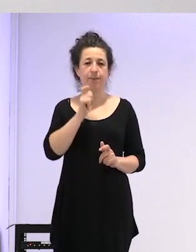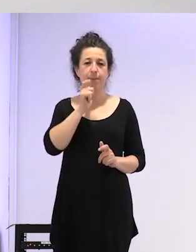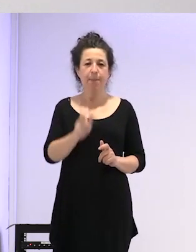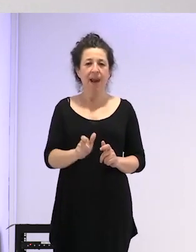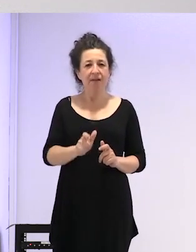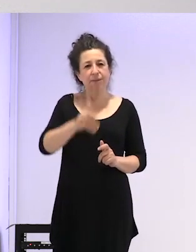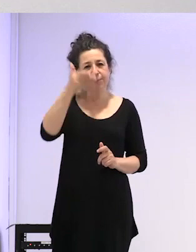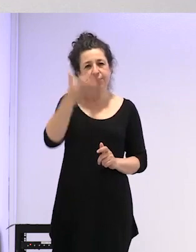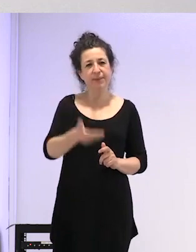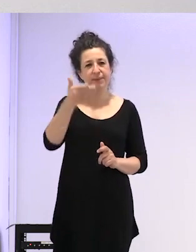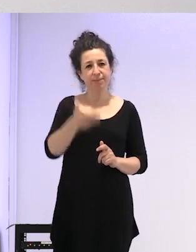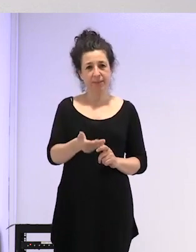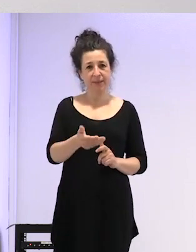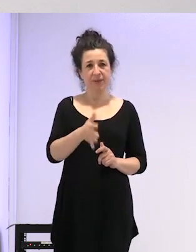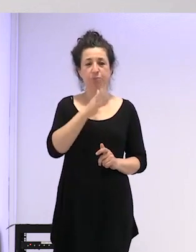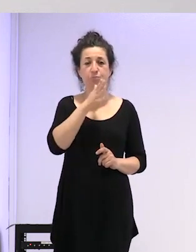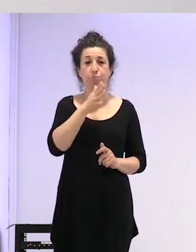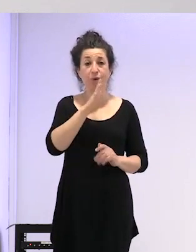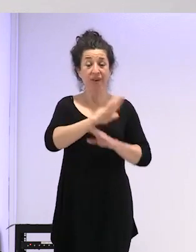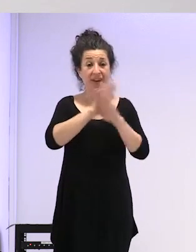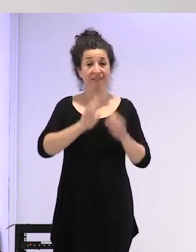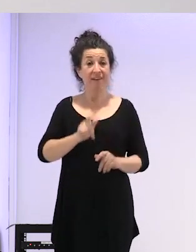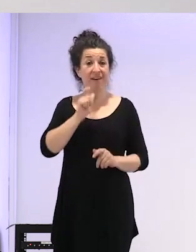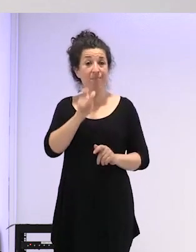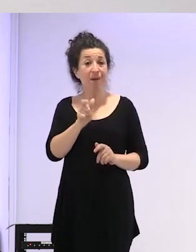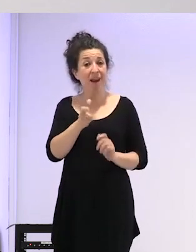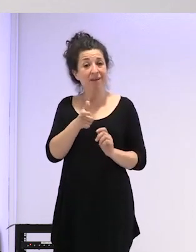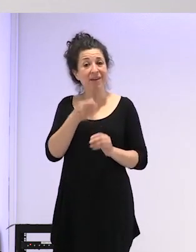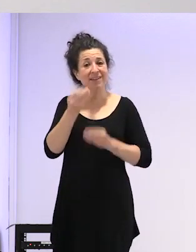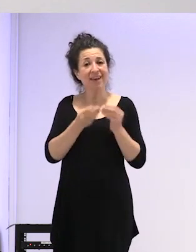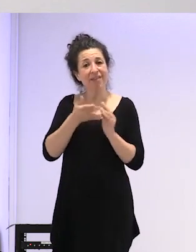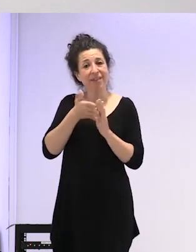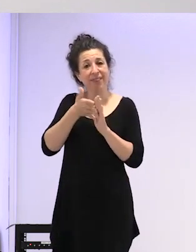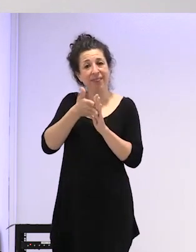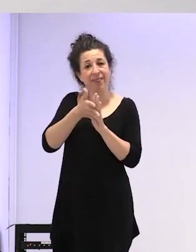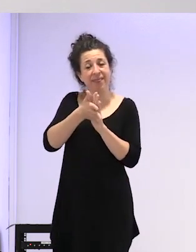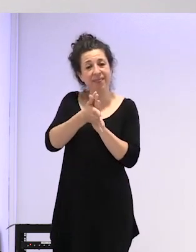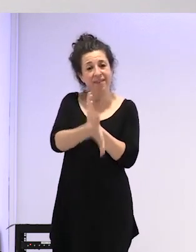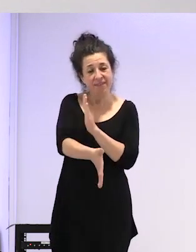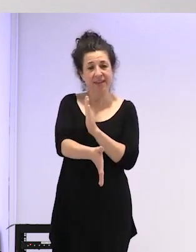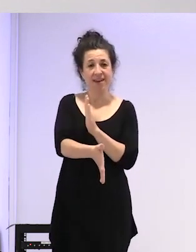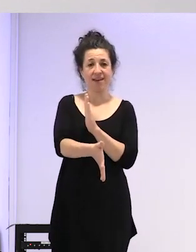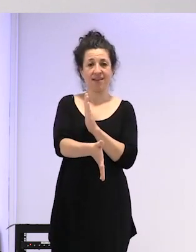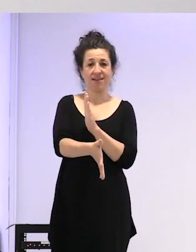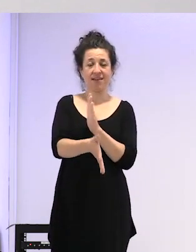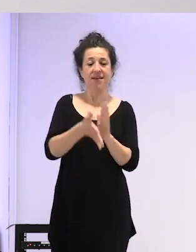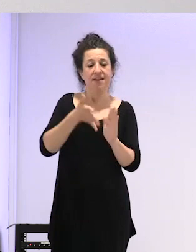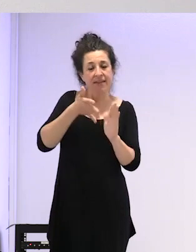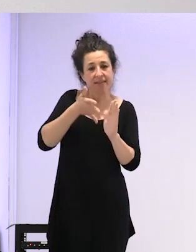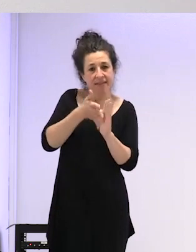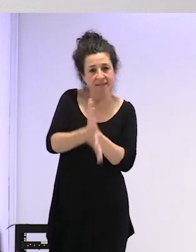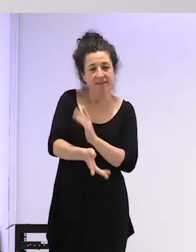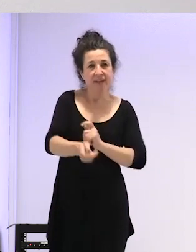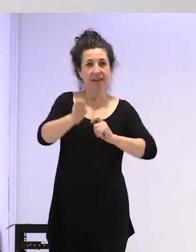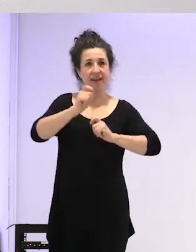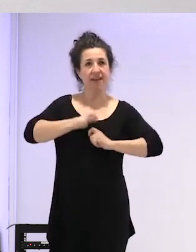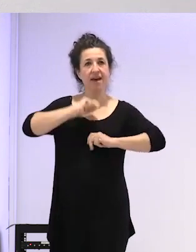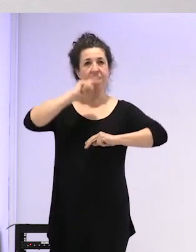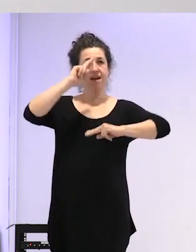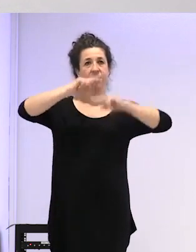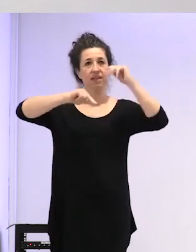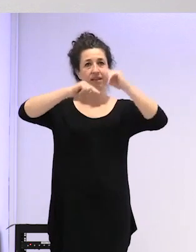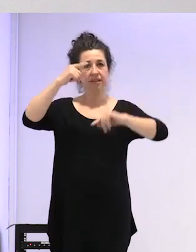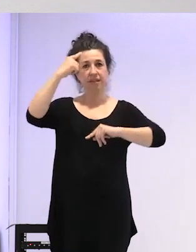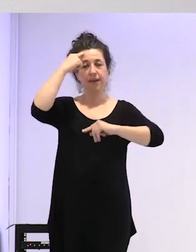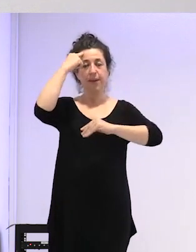importantes que realmente definen y además forman parte de lo que vamos pensando por el utilizarlas